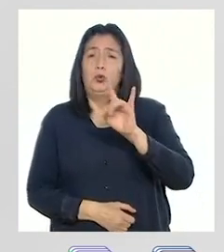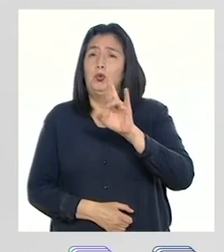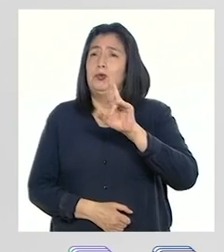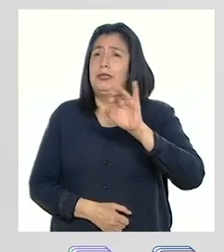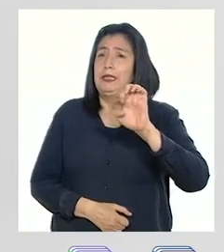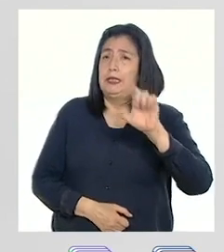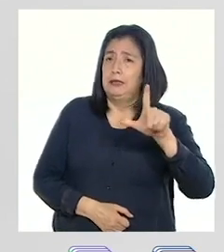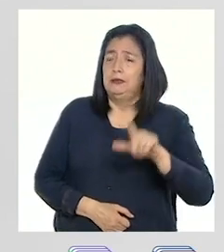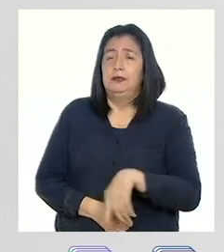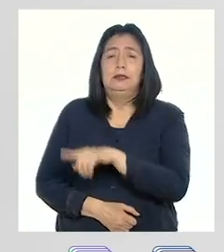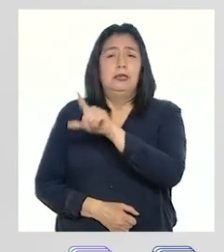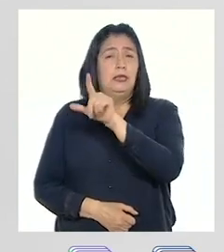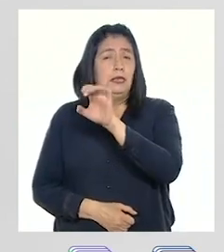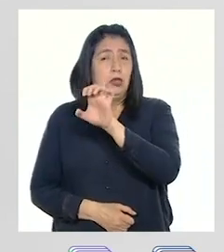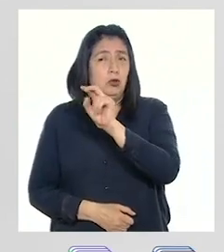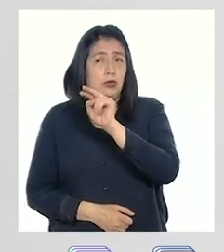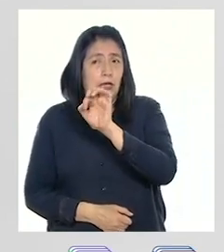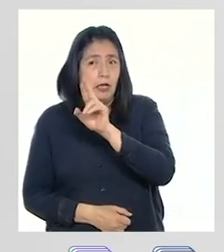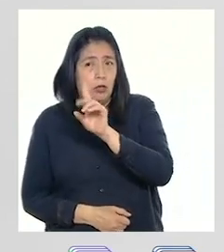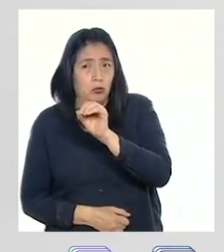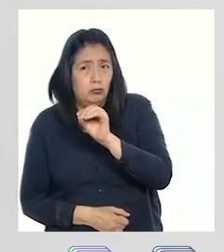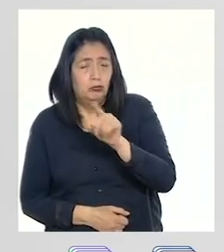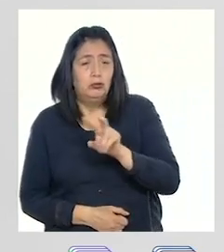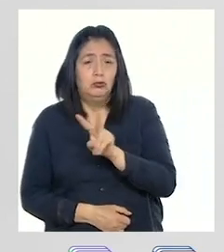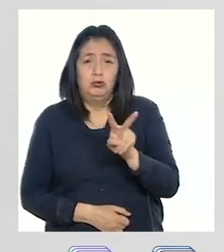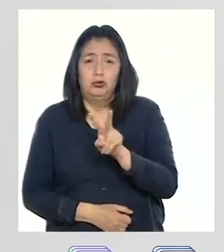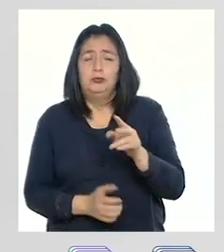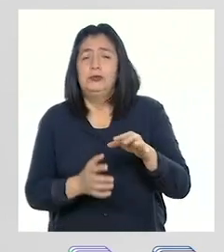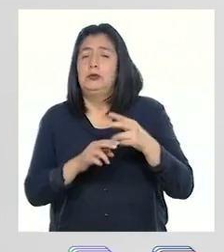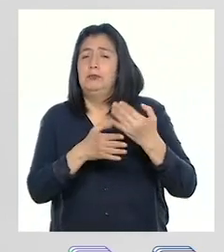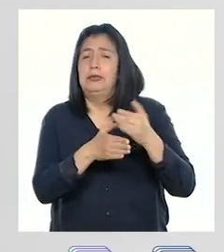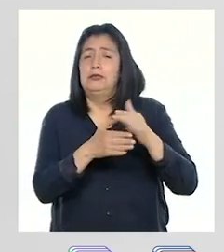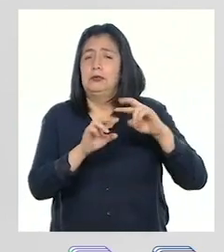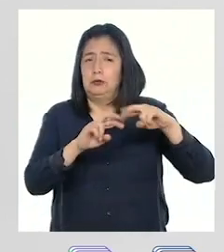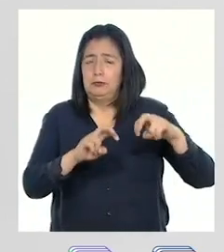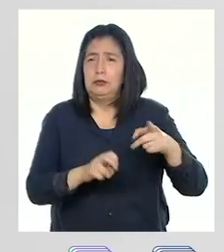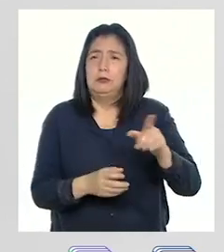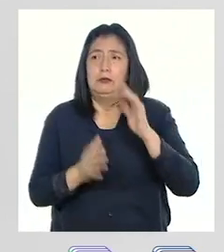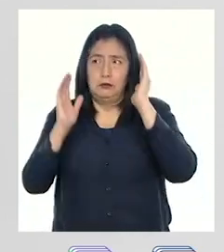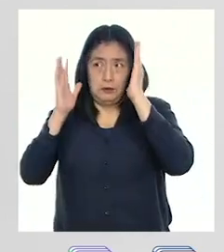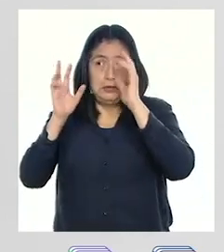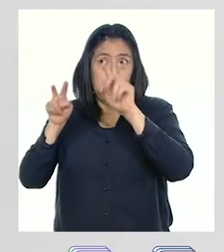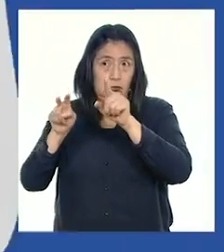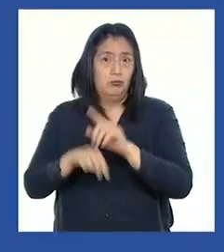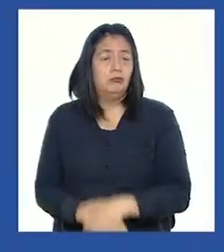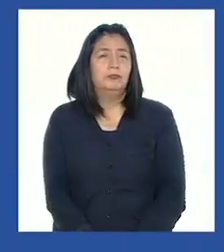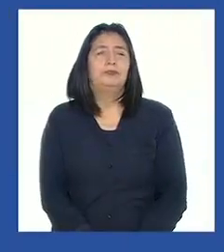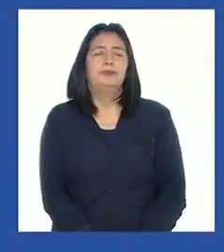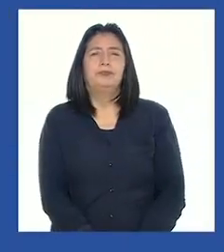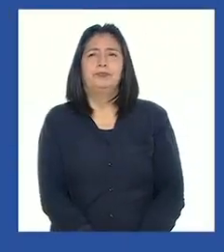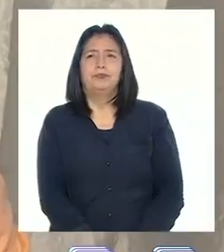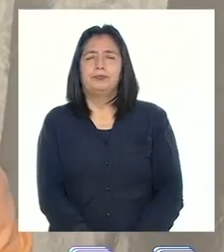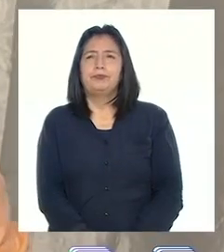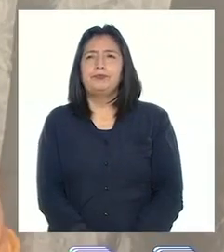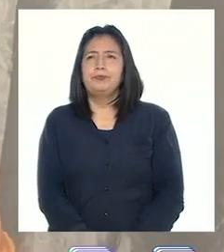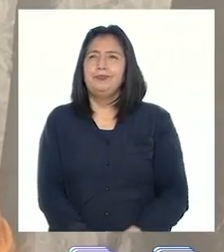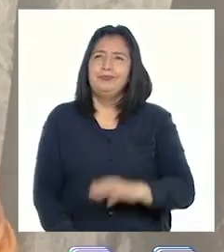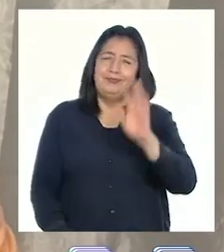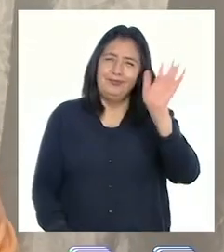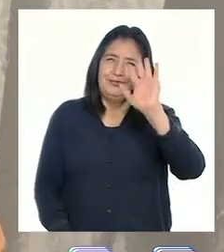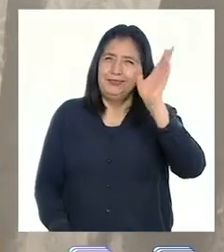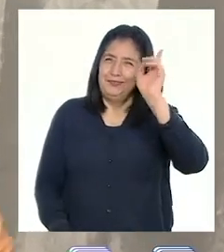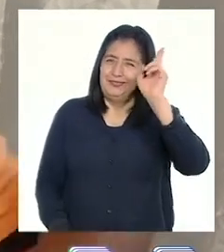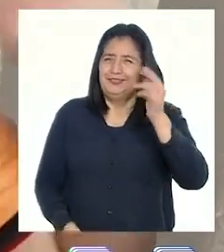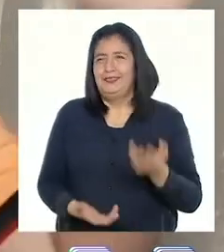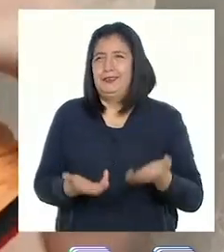y Leonardo para que nos compartan su investigación. ¡Pongan mucha atención! Hola,